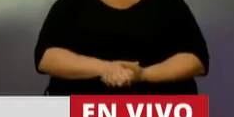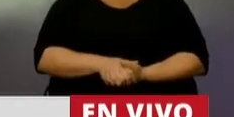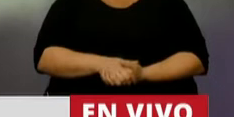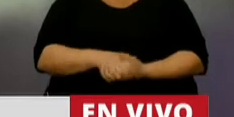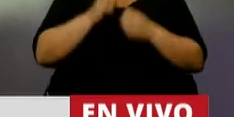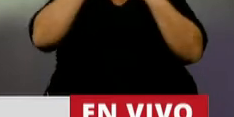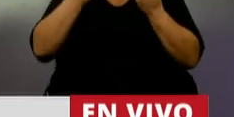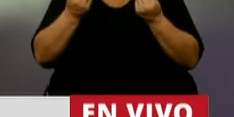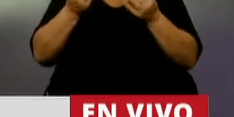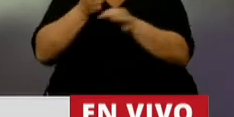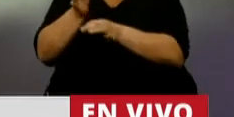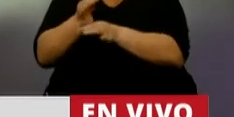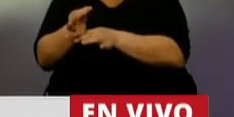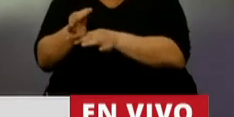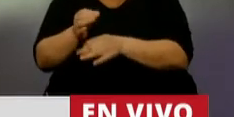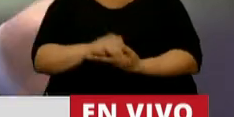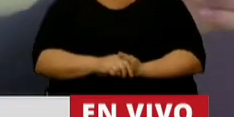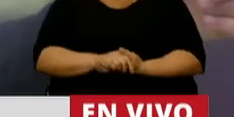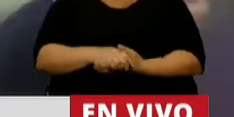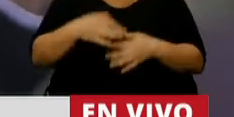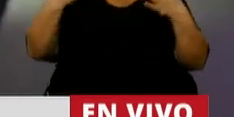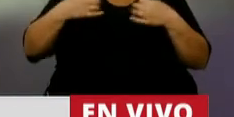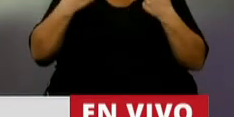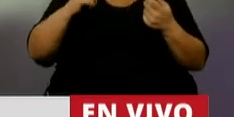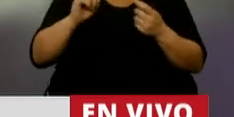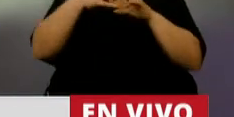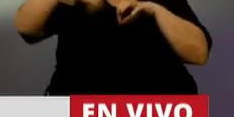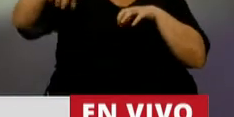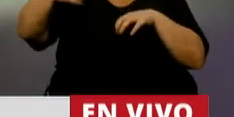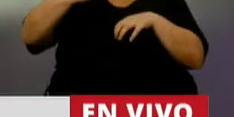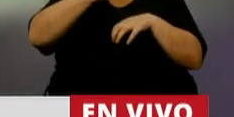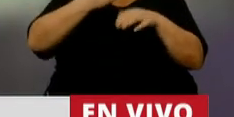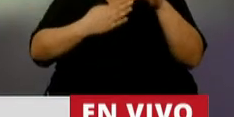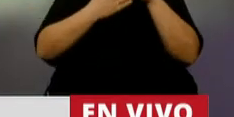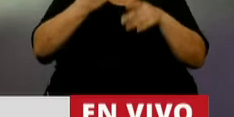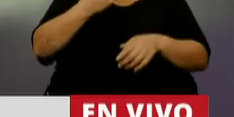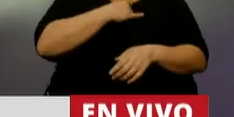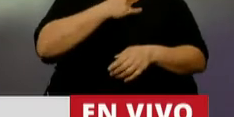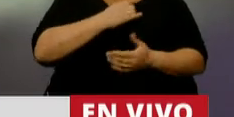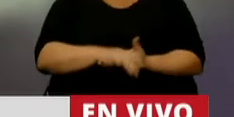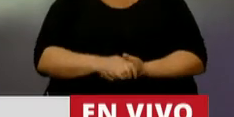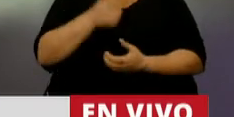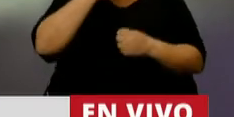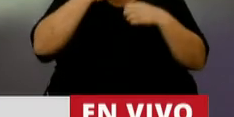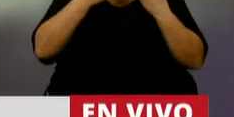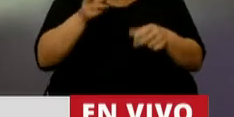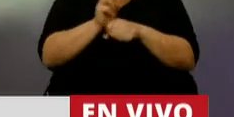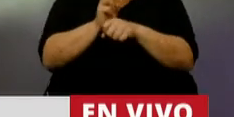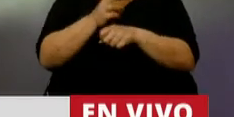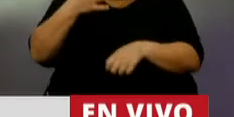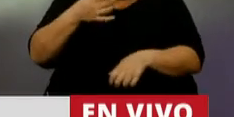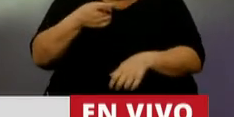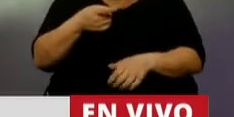si mejora la calidad educativa, si garantiza la autonomía universitaria, si mejora la seguridad,